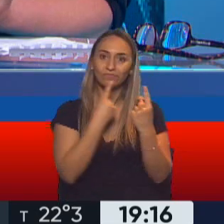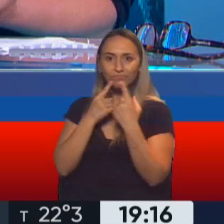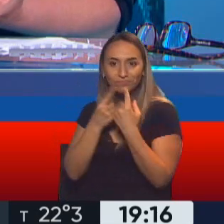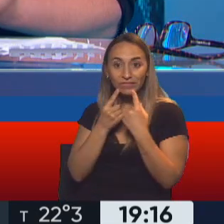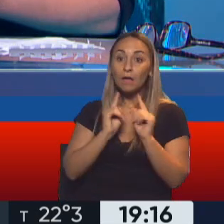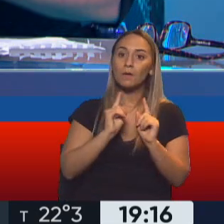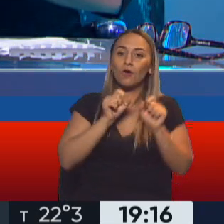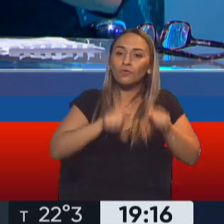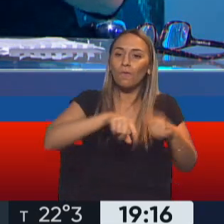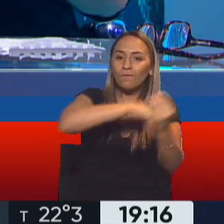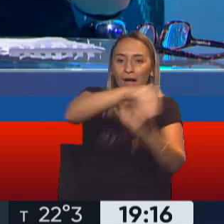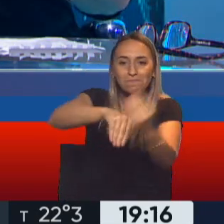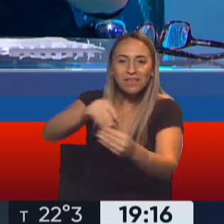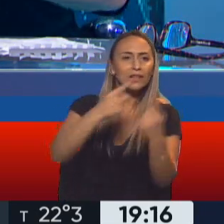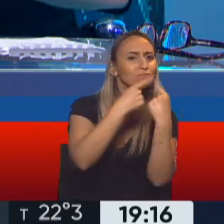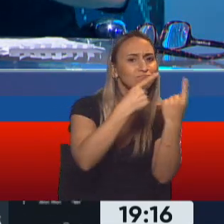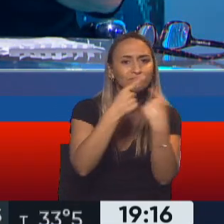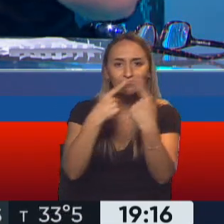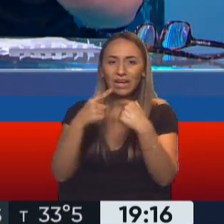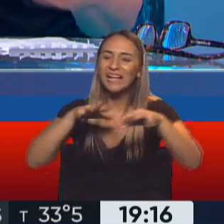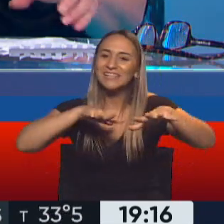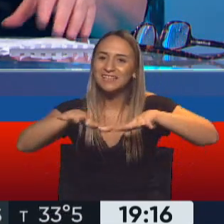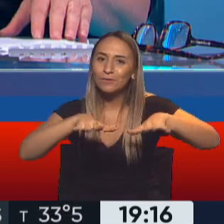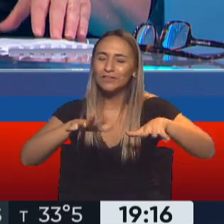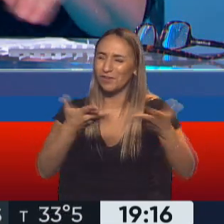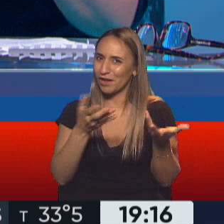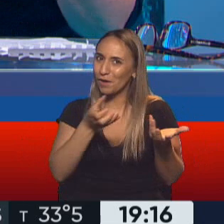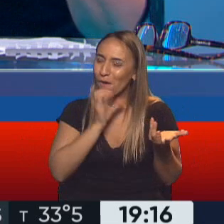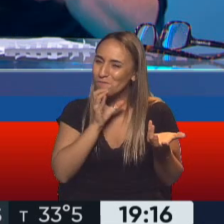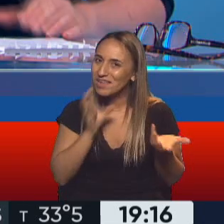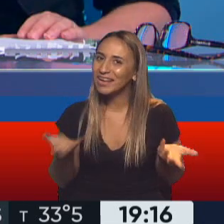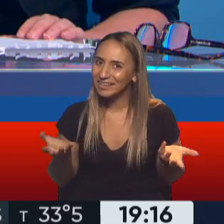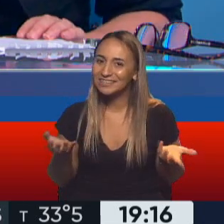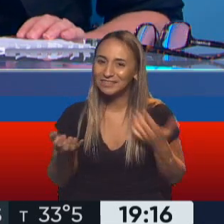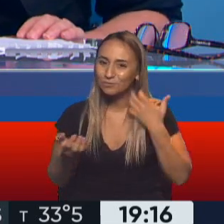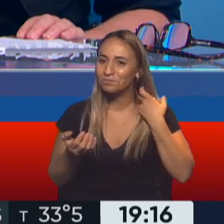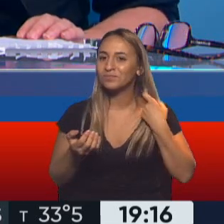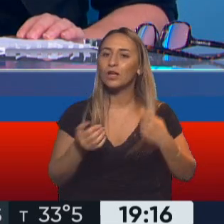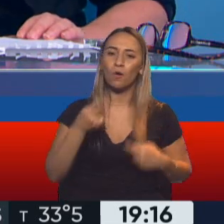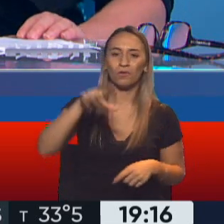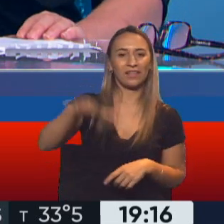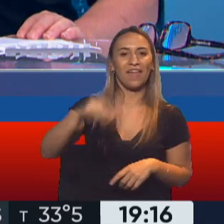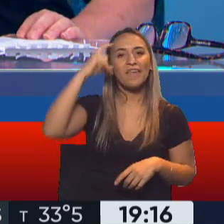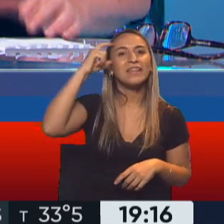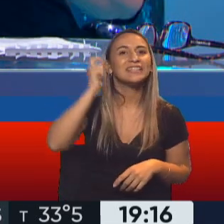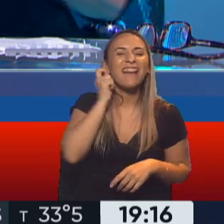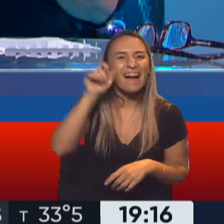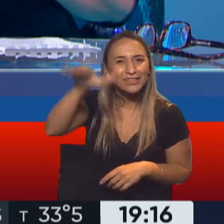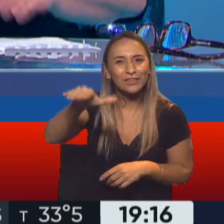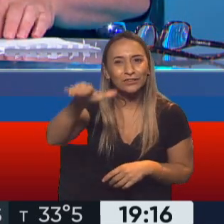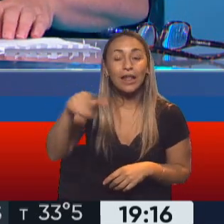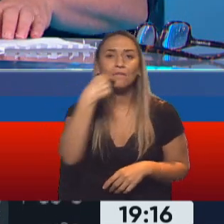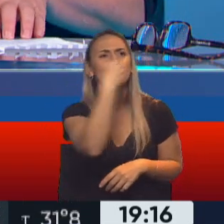de las familias, con situaciones muy cómicas. Un chico de 10 años le